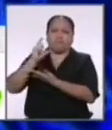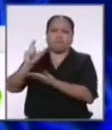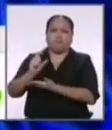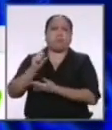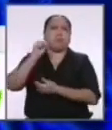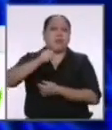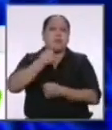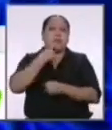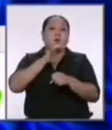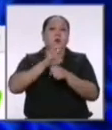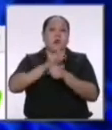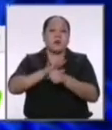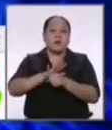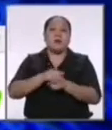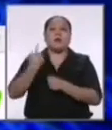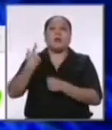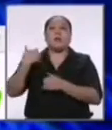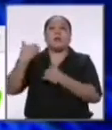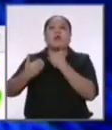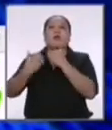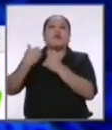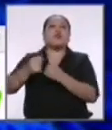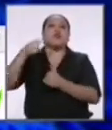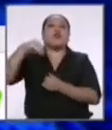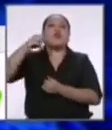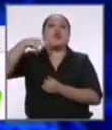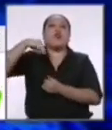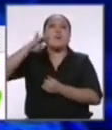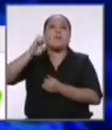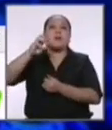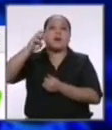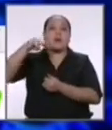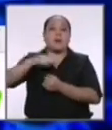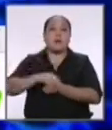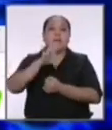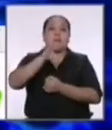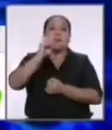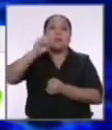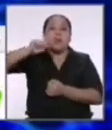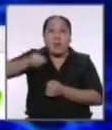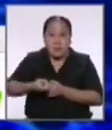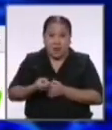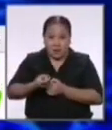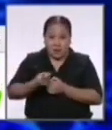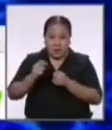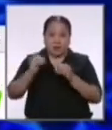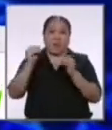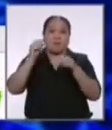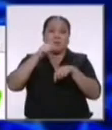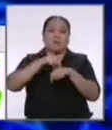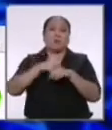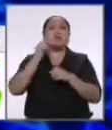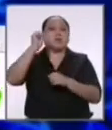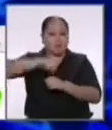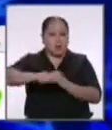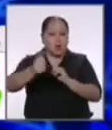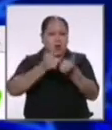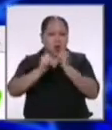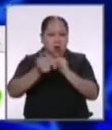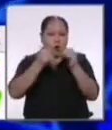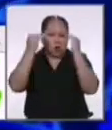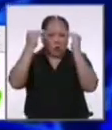garantizar su progresivo nombramiento 50 mil plazas anuales adicionales por supuesto previo concurso pero también